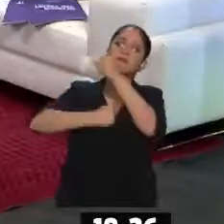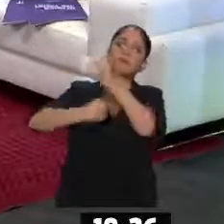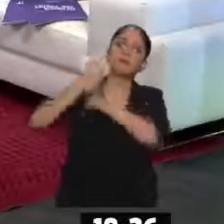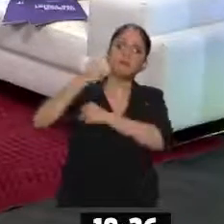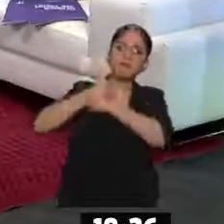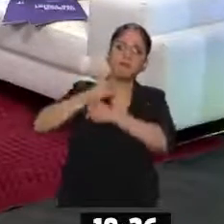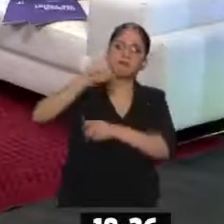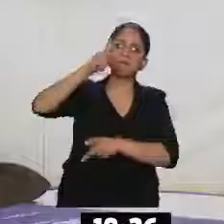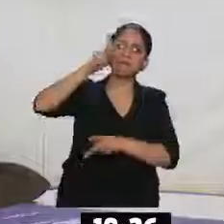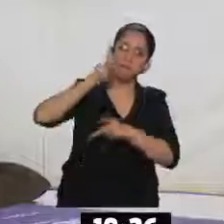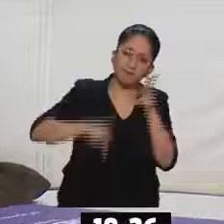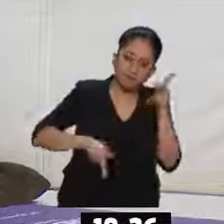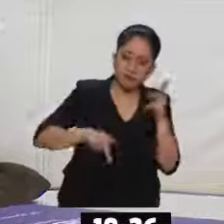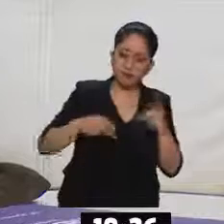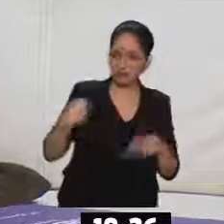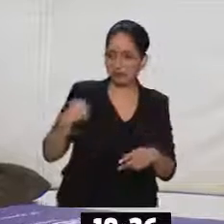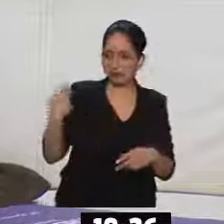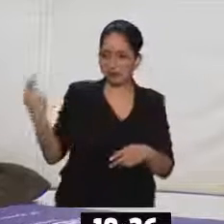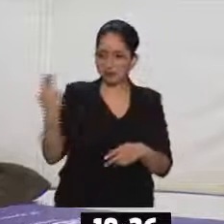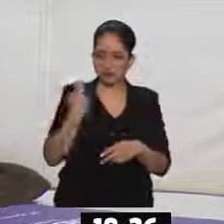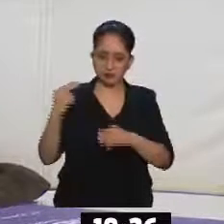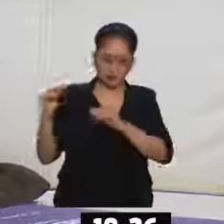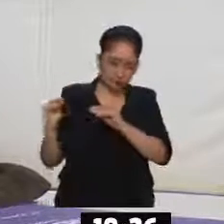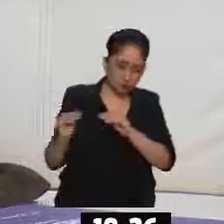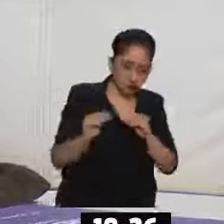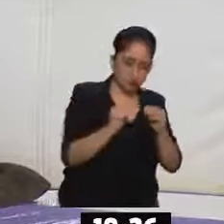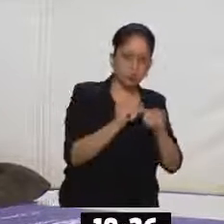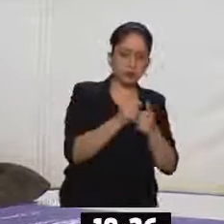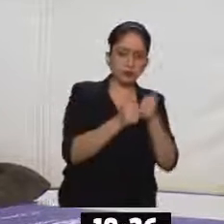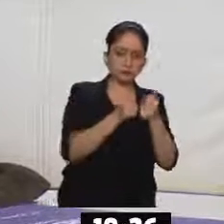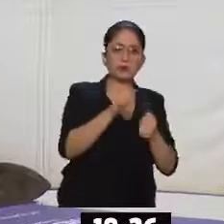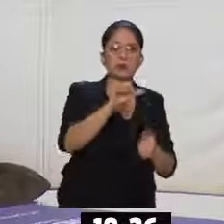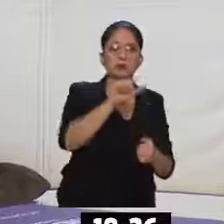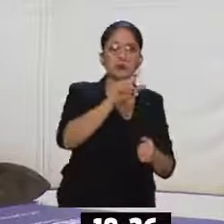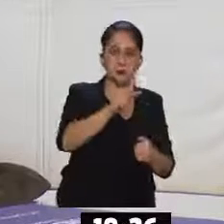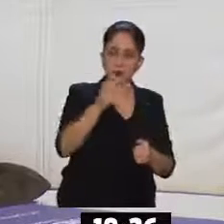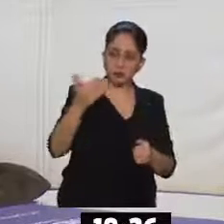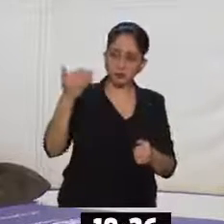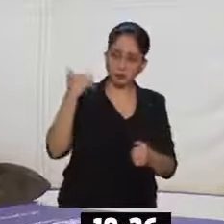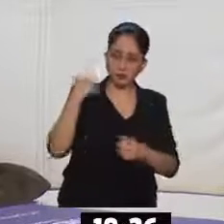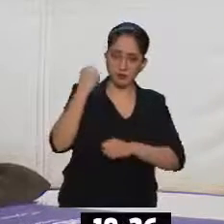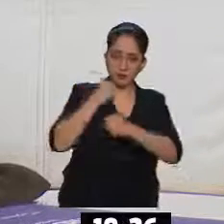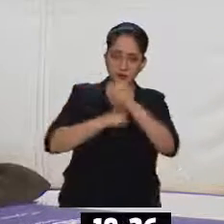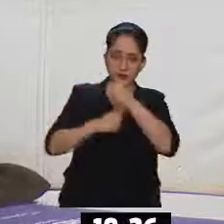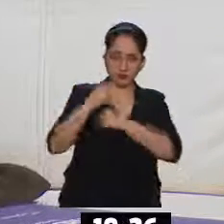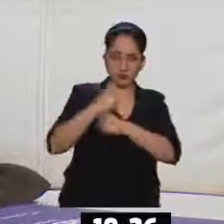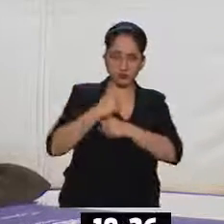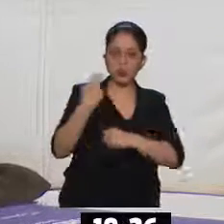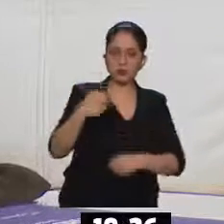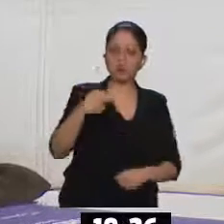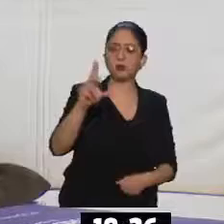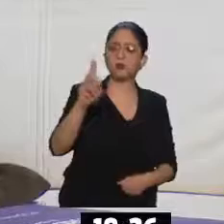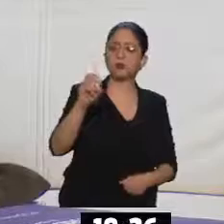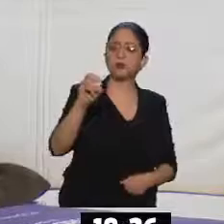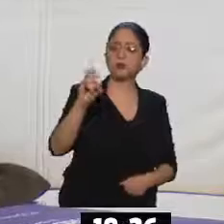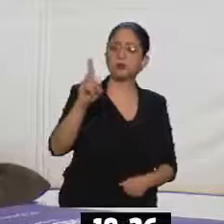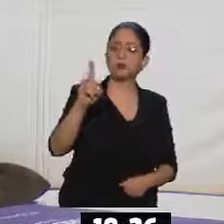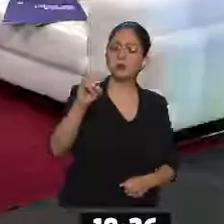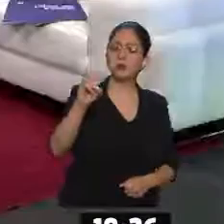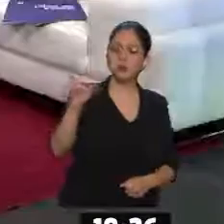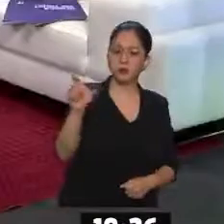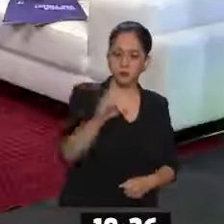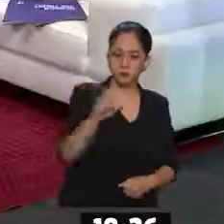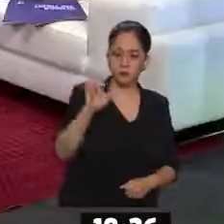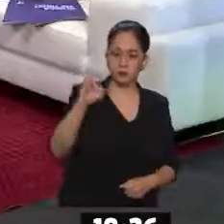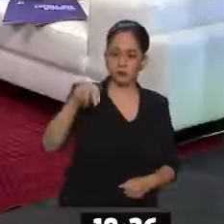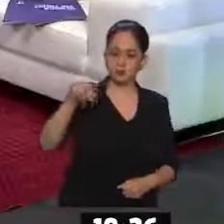queríamos hacer nuestra propia plataforma. Claro. Y así nació el año pasado Docs en Línea, que es una plataforma donde van a estar